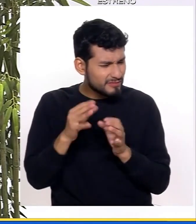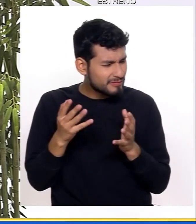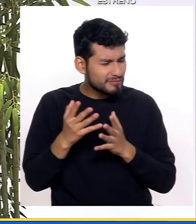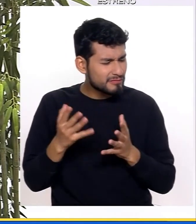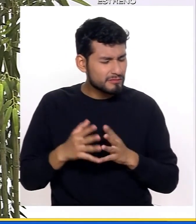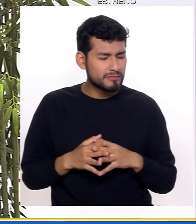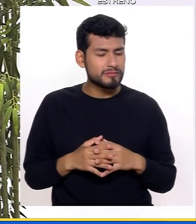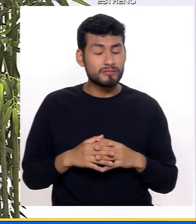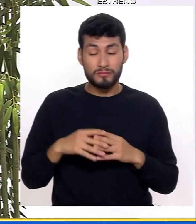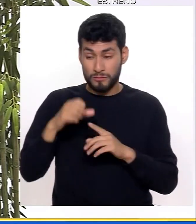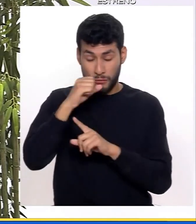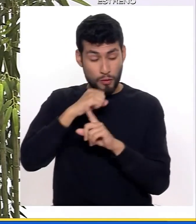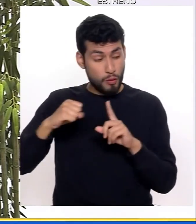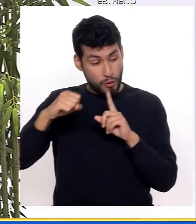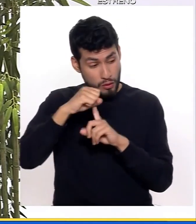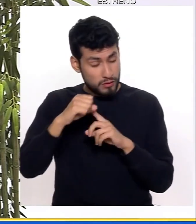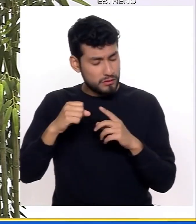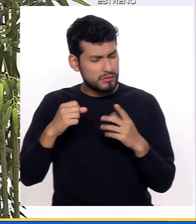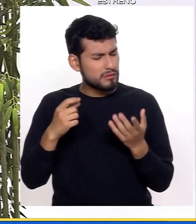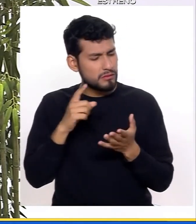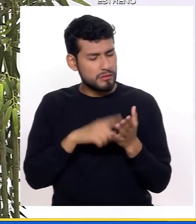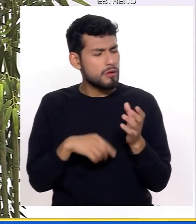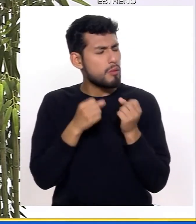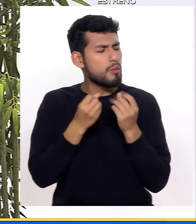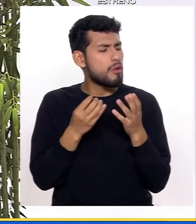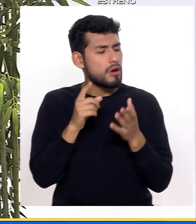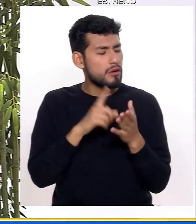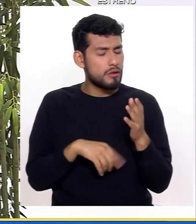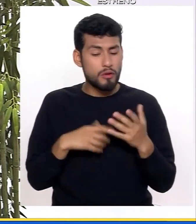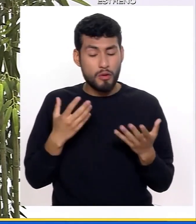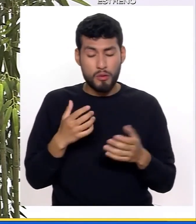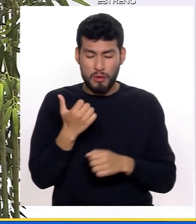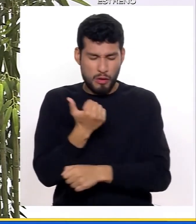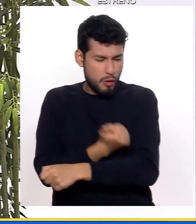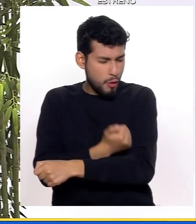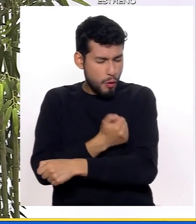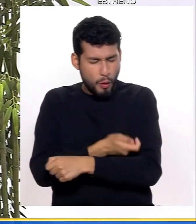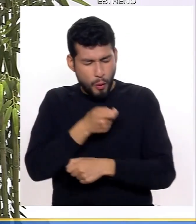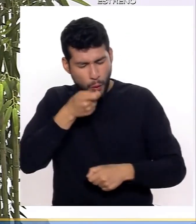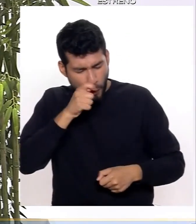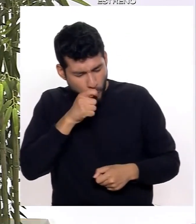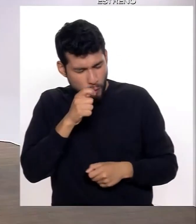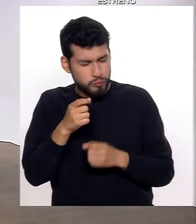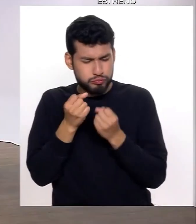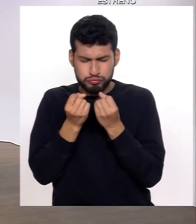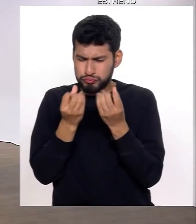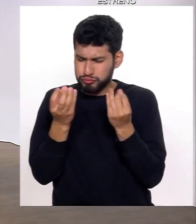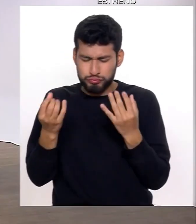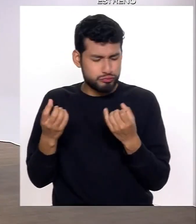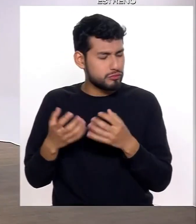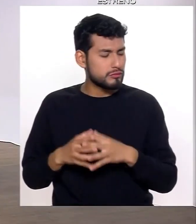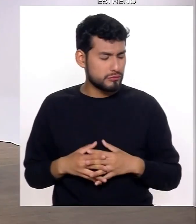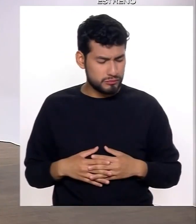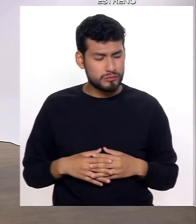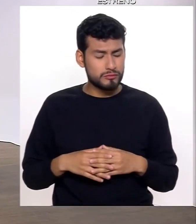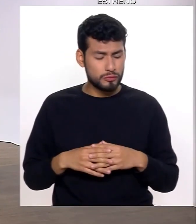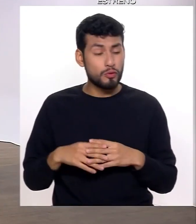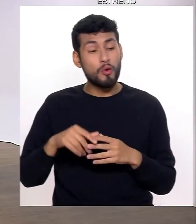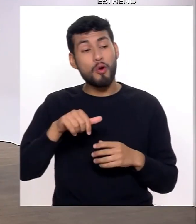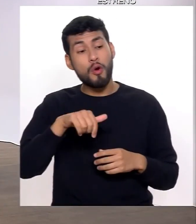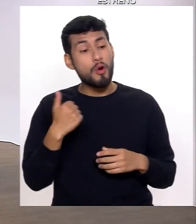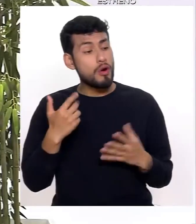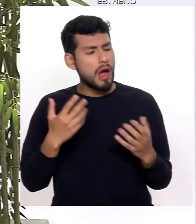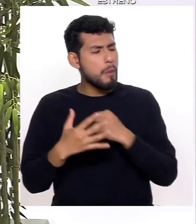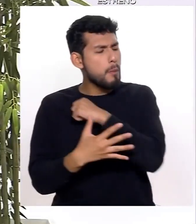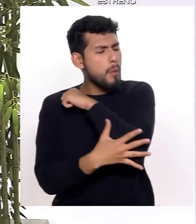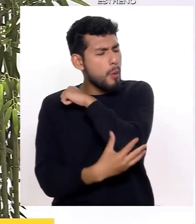social tenemos mucho el tema de consumo de drogas, altísimo, Sí. El otro aspecto es el aspecto